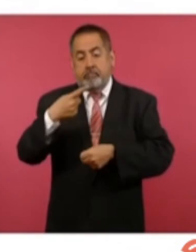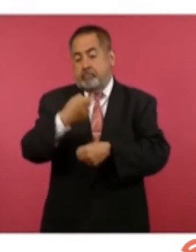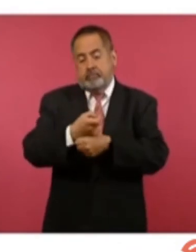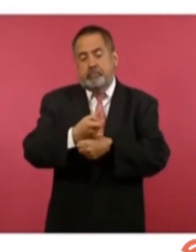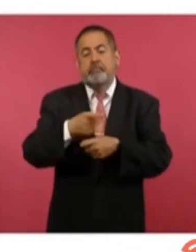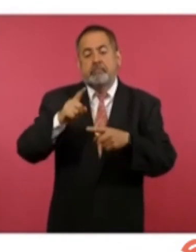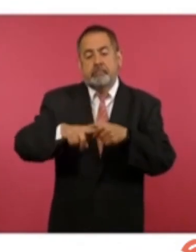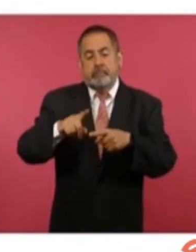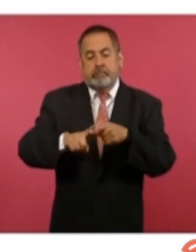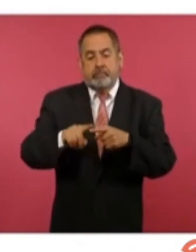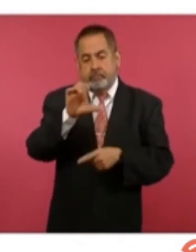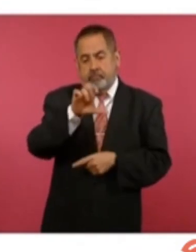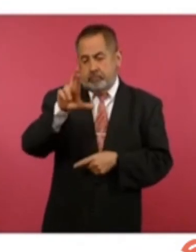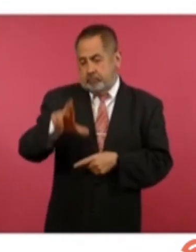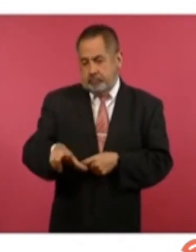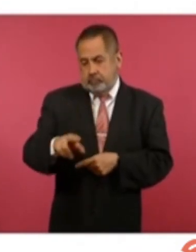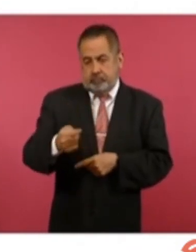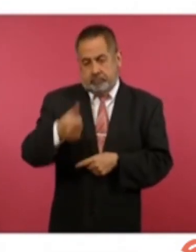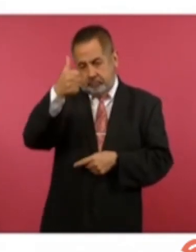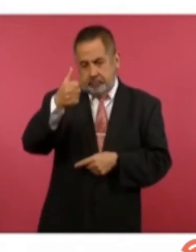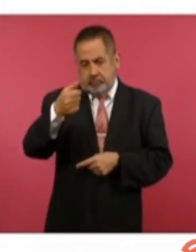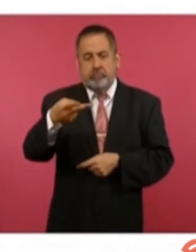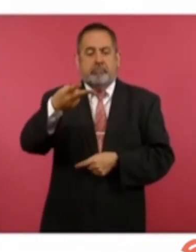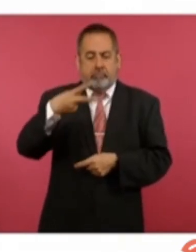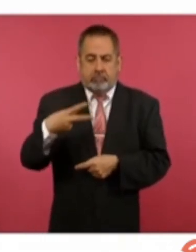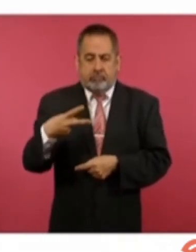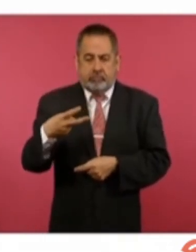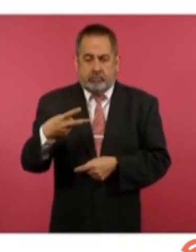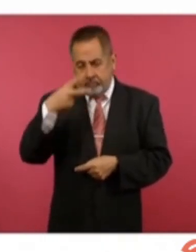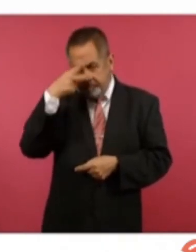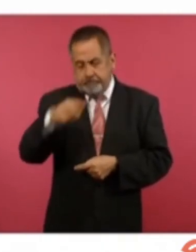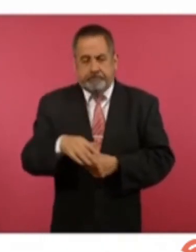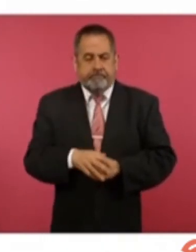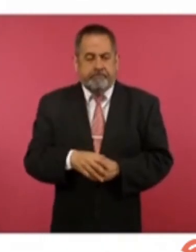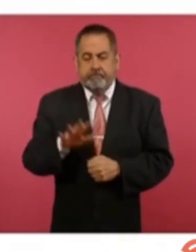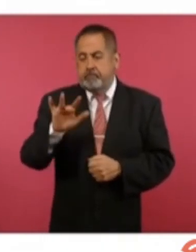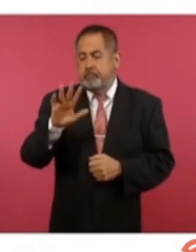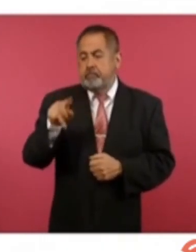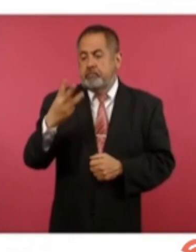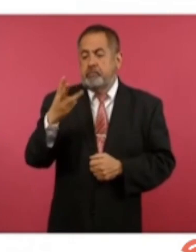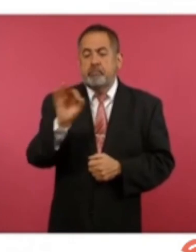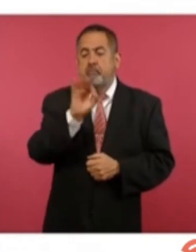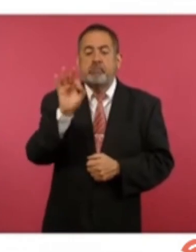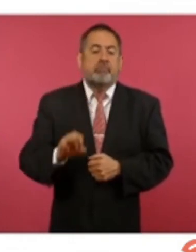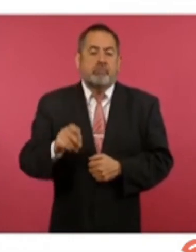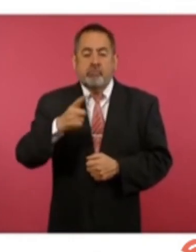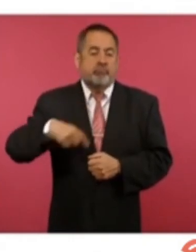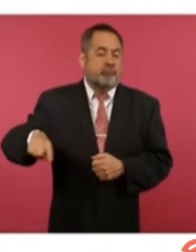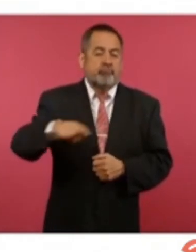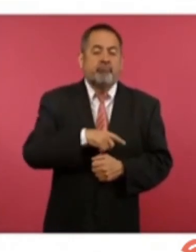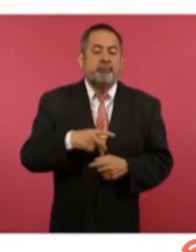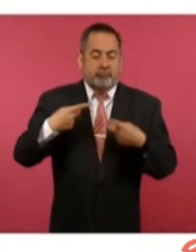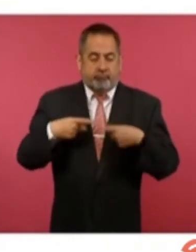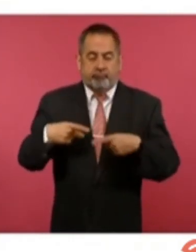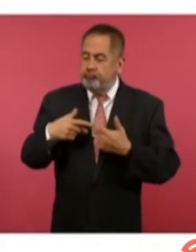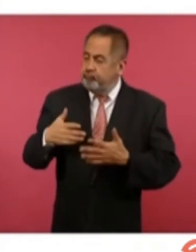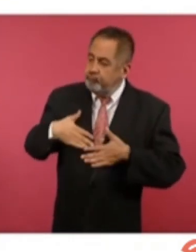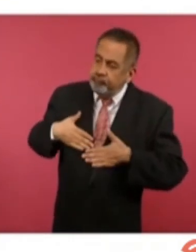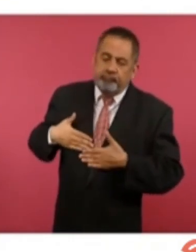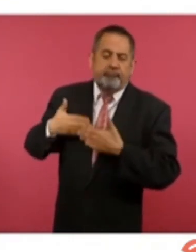debajo de Costa Rica. Aquí está, 53% de los ciudadanos